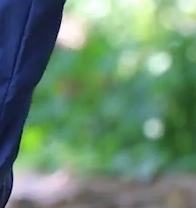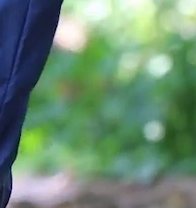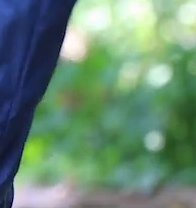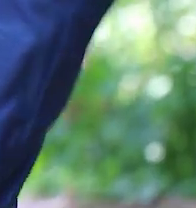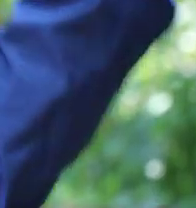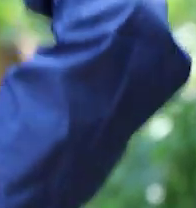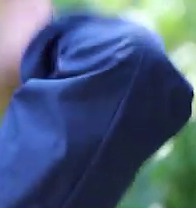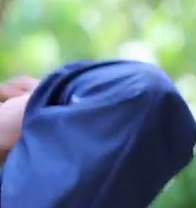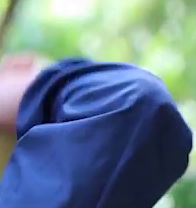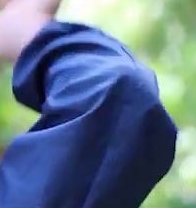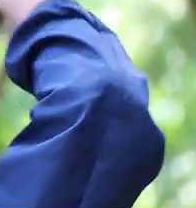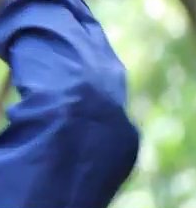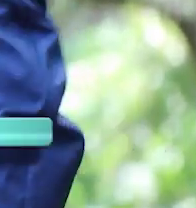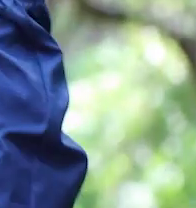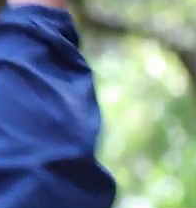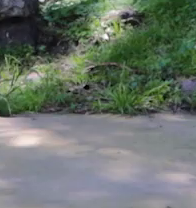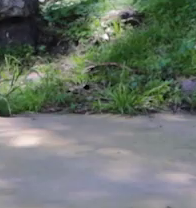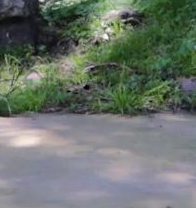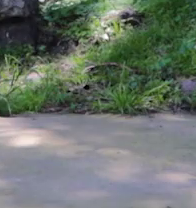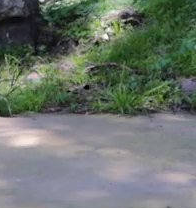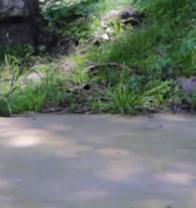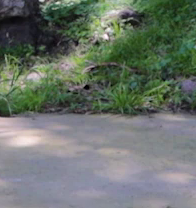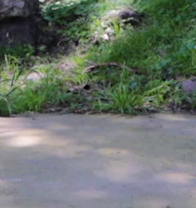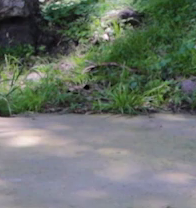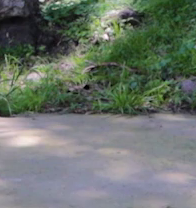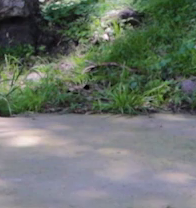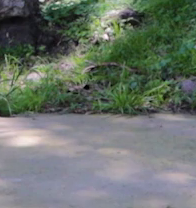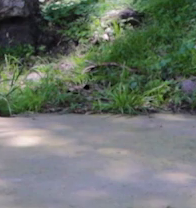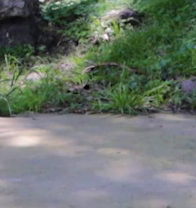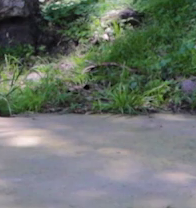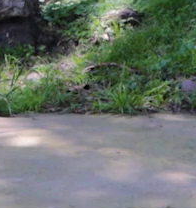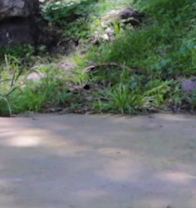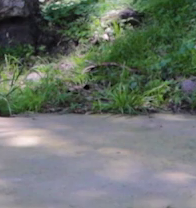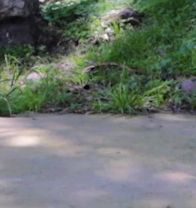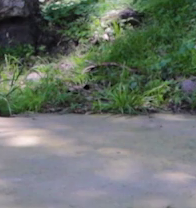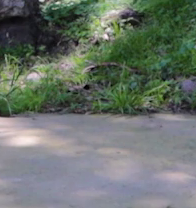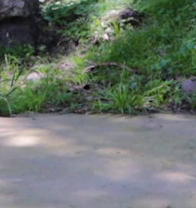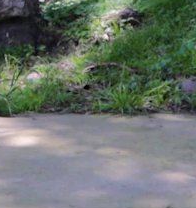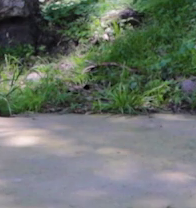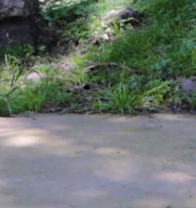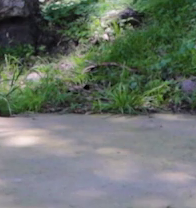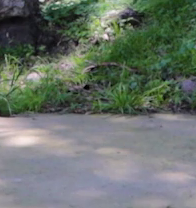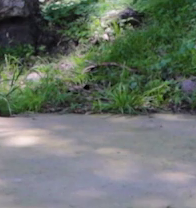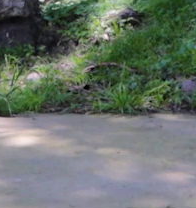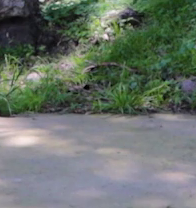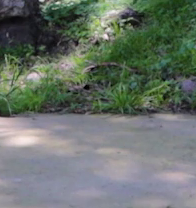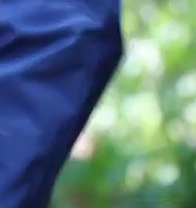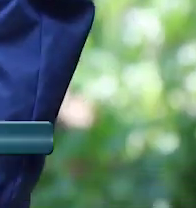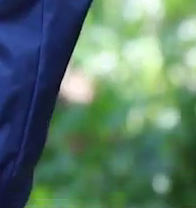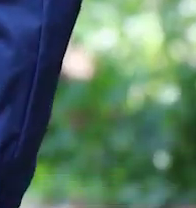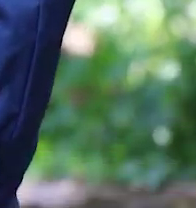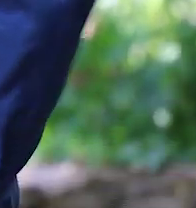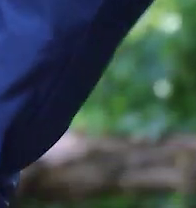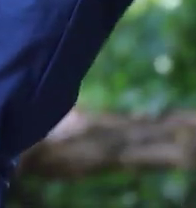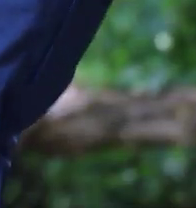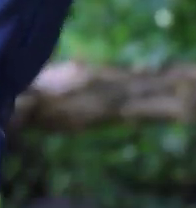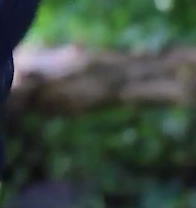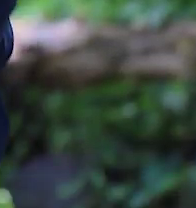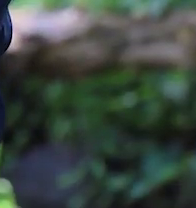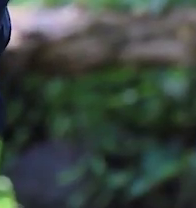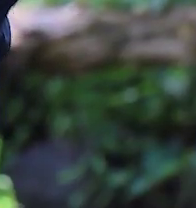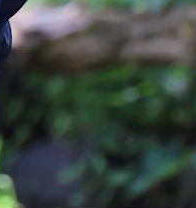Flexión y estendo, con fuerza, con fuerza. Bien, Jair, muy bien. Con fuerza, uno más. Bien,